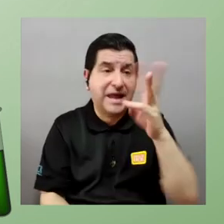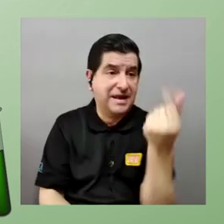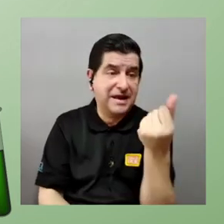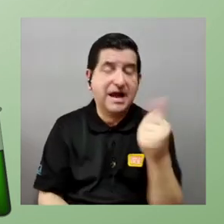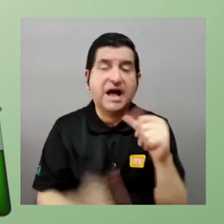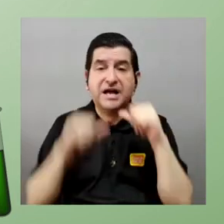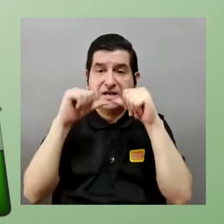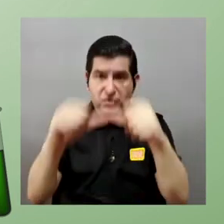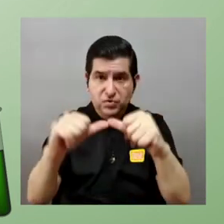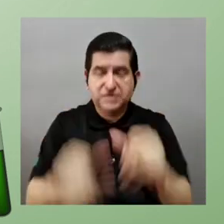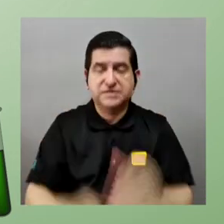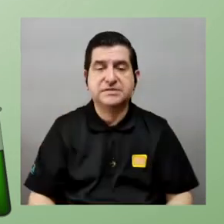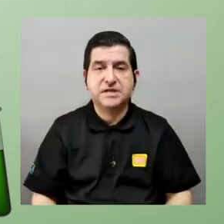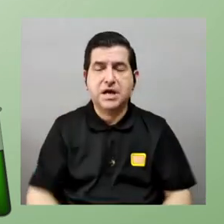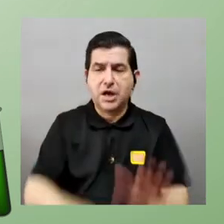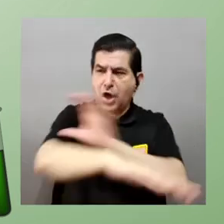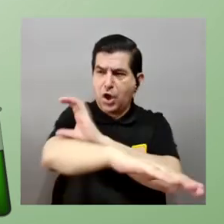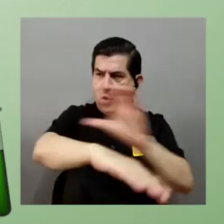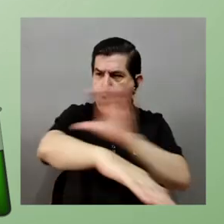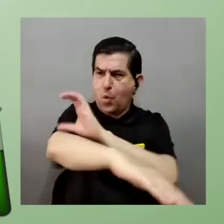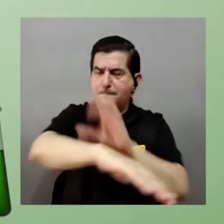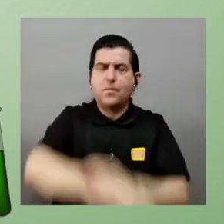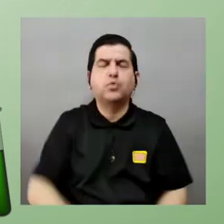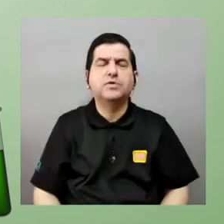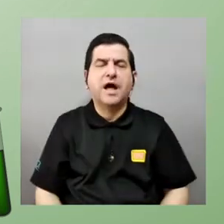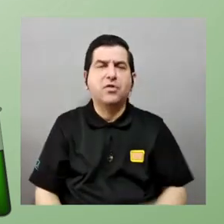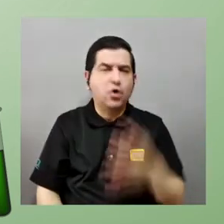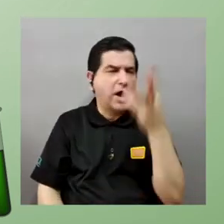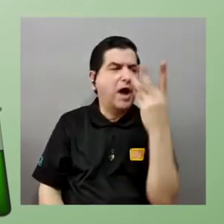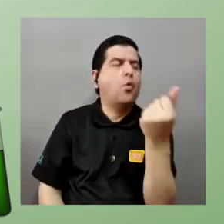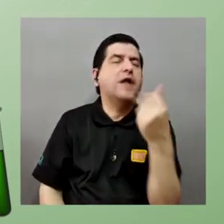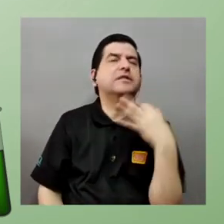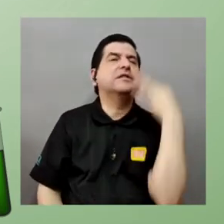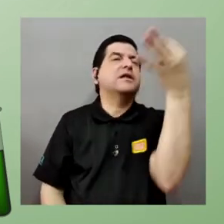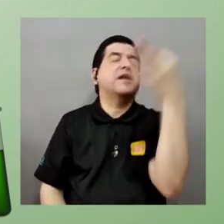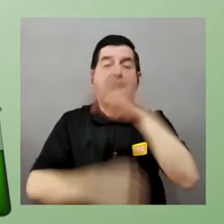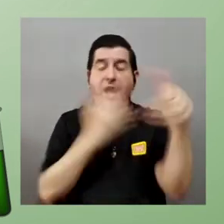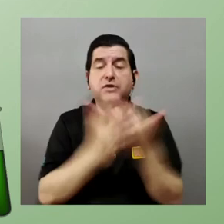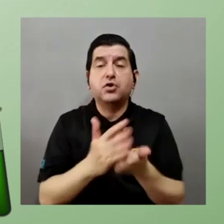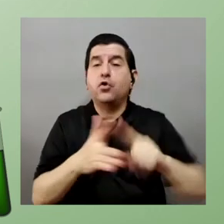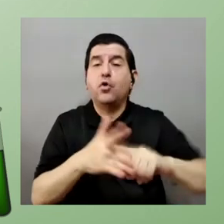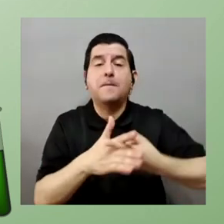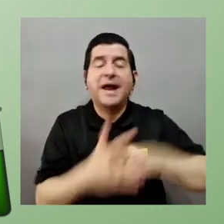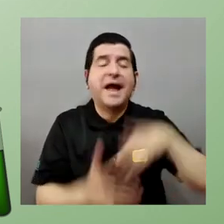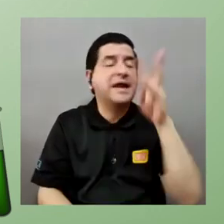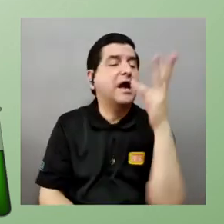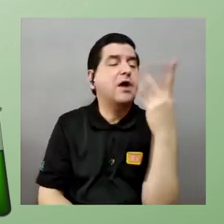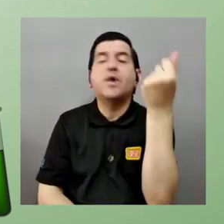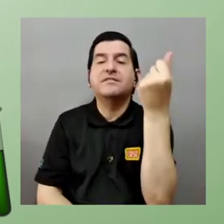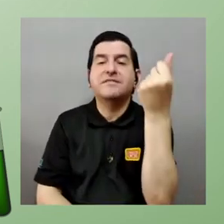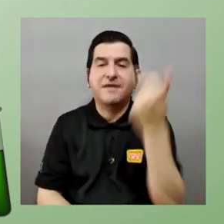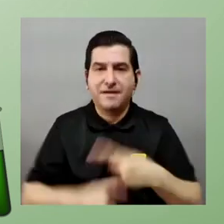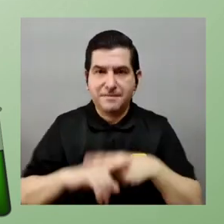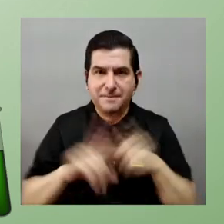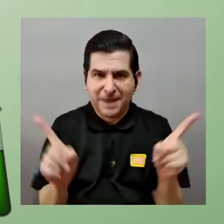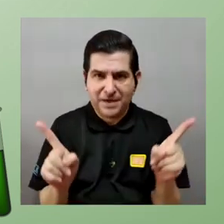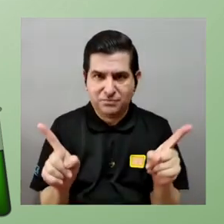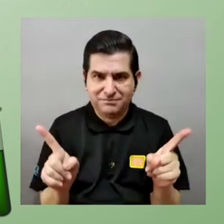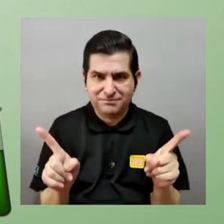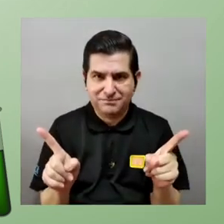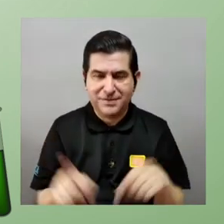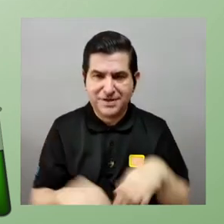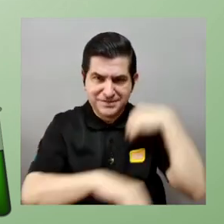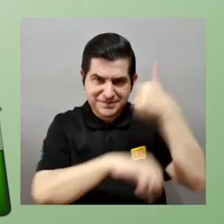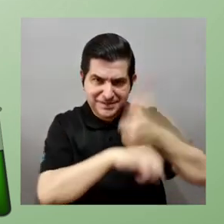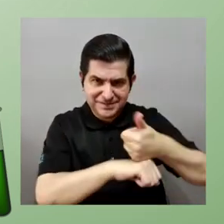mecánica cuántica es lo que sigue las las computadoras cuánticas es lo que vienen todo el todo tiene que ser mecánica cuántica pero